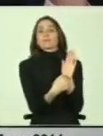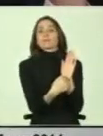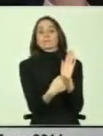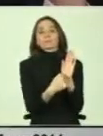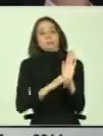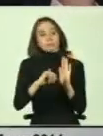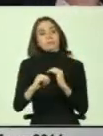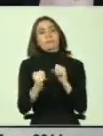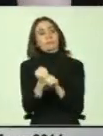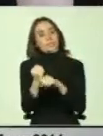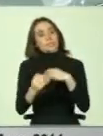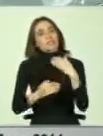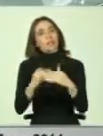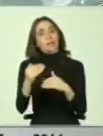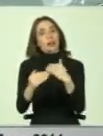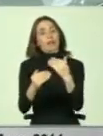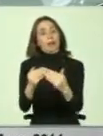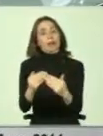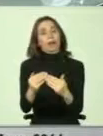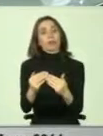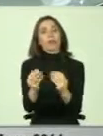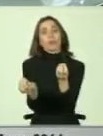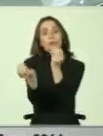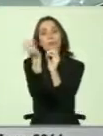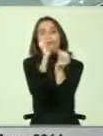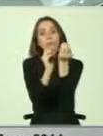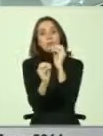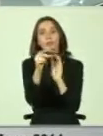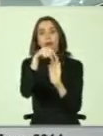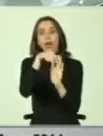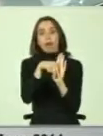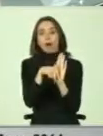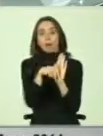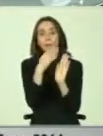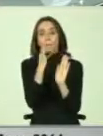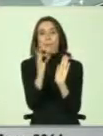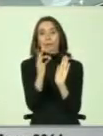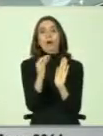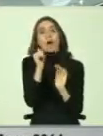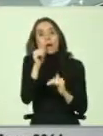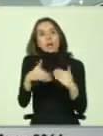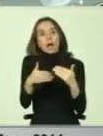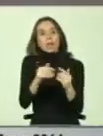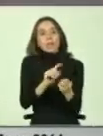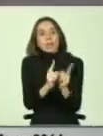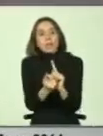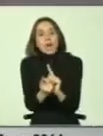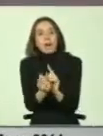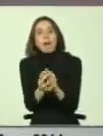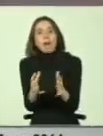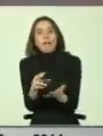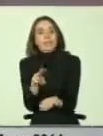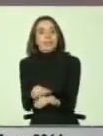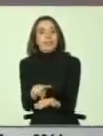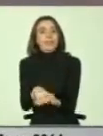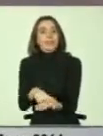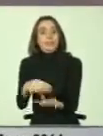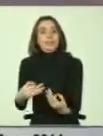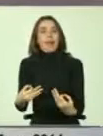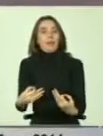vamos a seguir trabajando en la medida que perfeccionamos la norma y hacemos cada día más realidad el